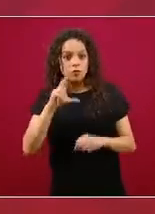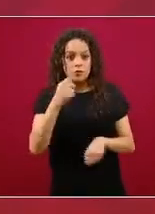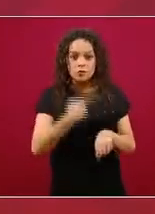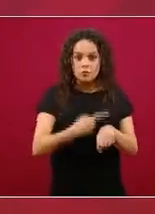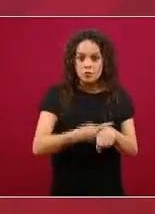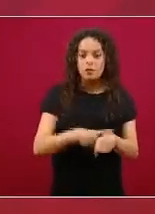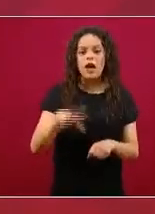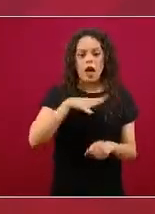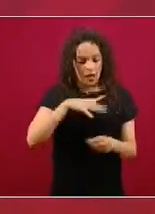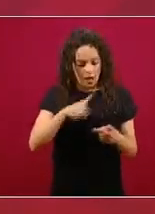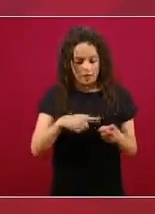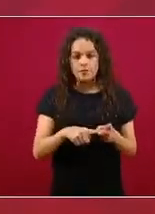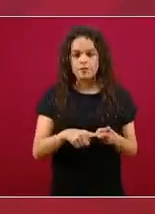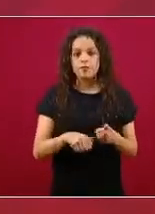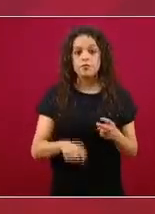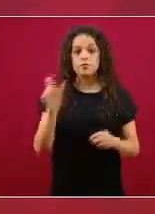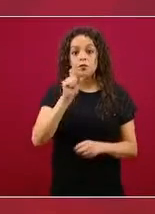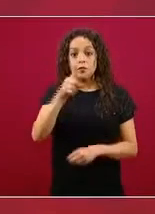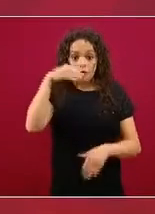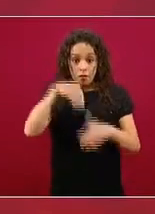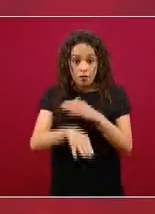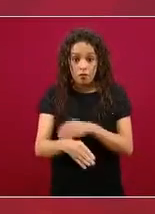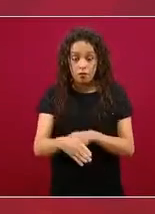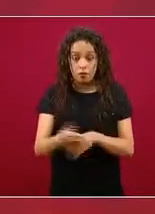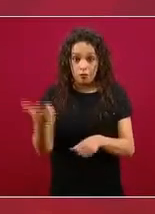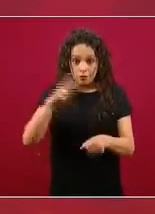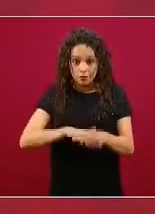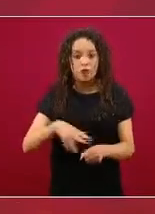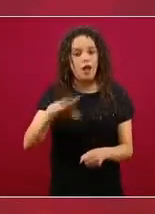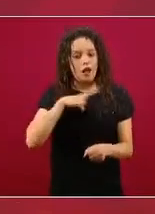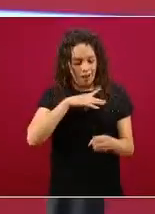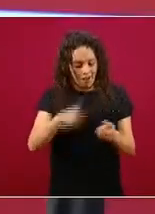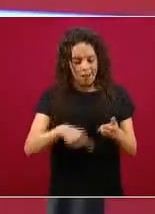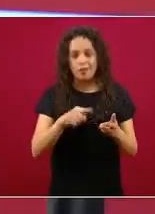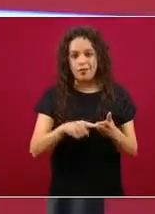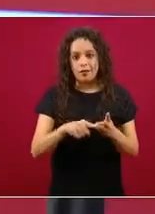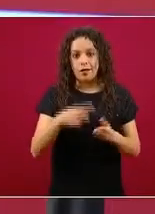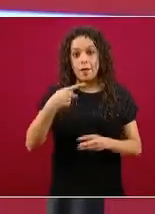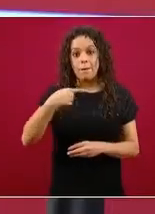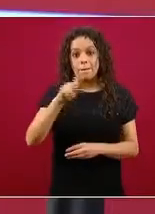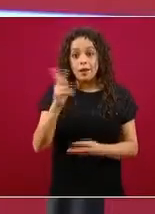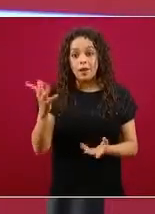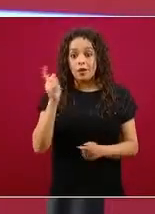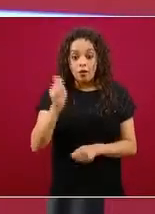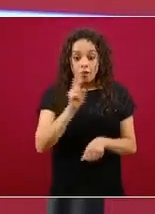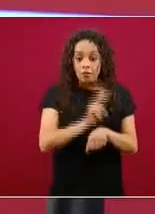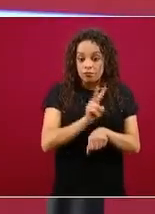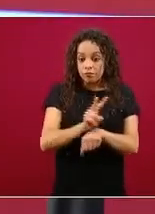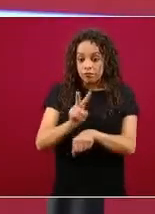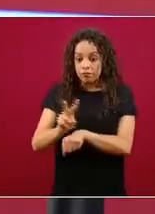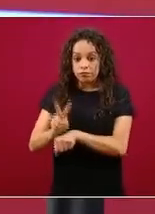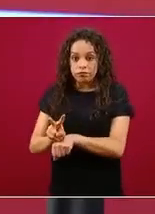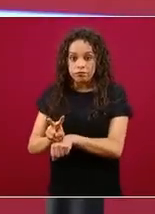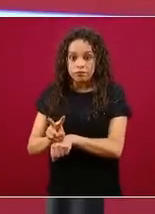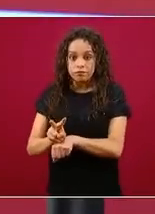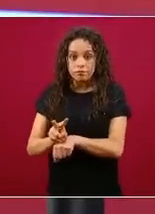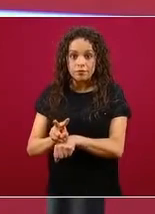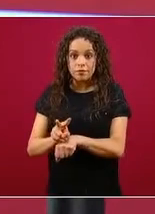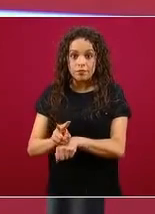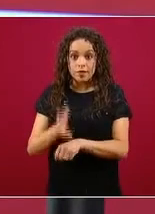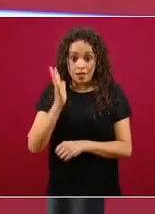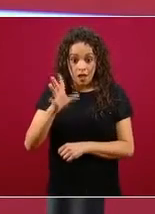hospitalizado, pero como parte, por lo menos en este momento, de un seguimiento, las unidades no registran